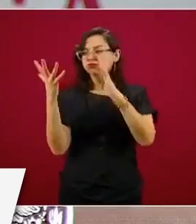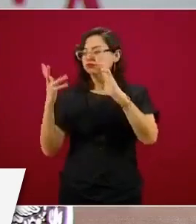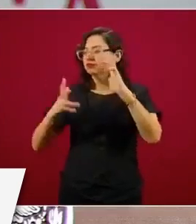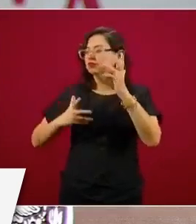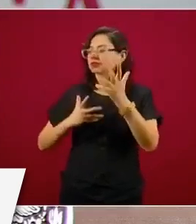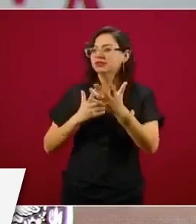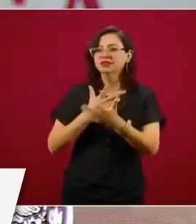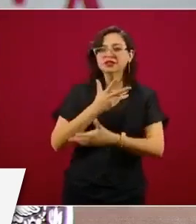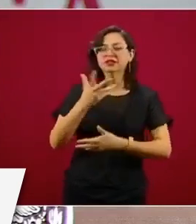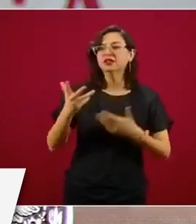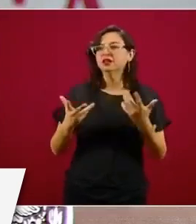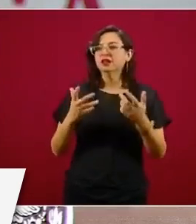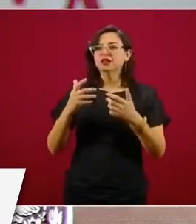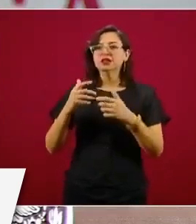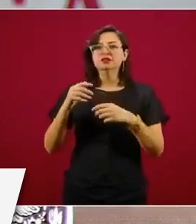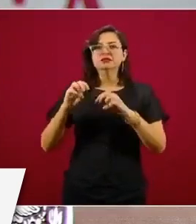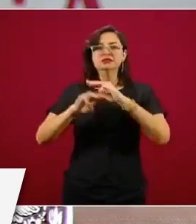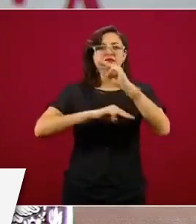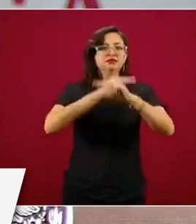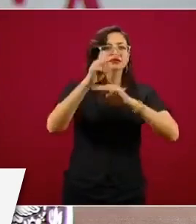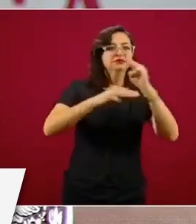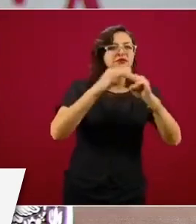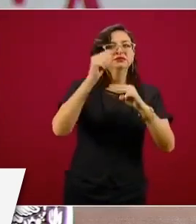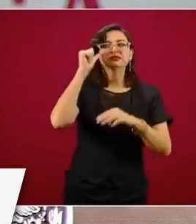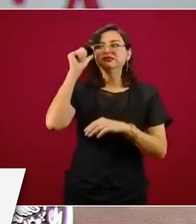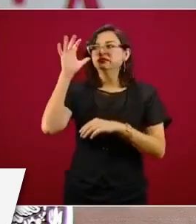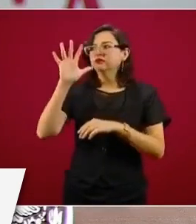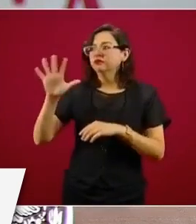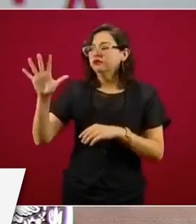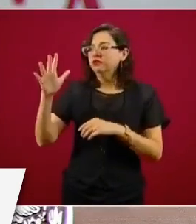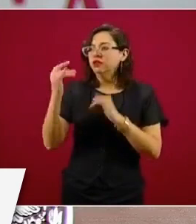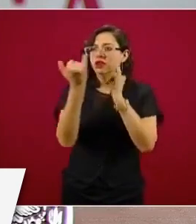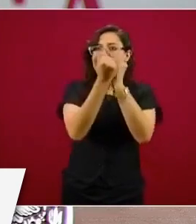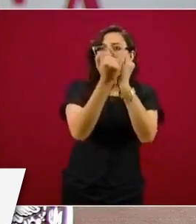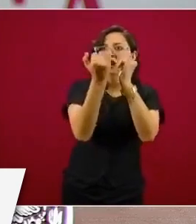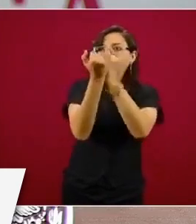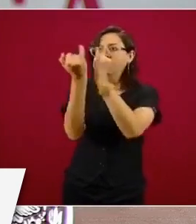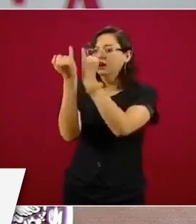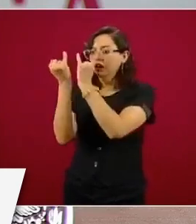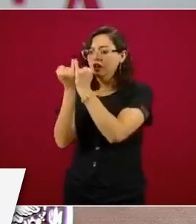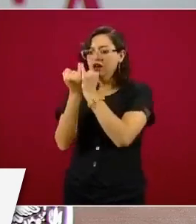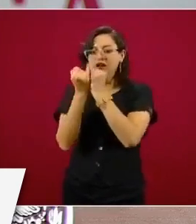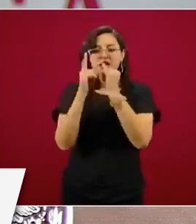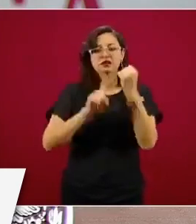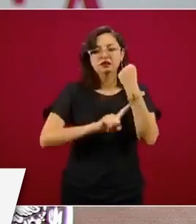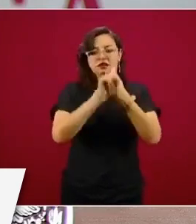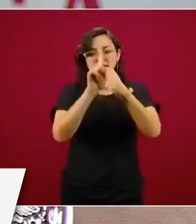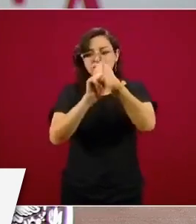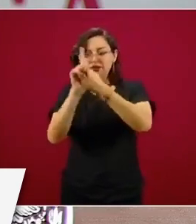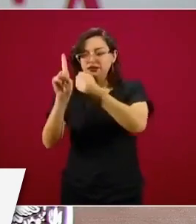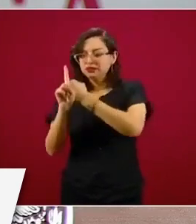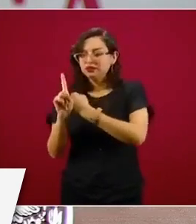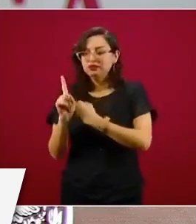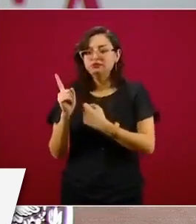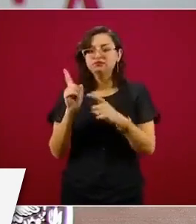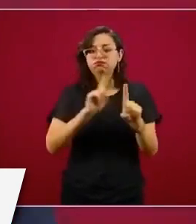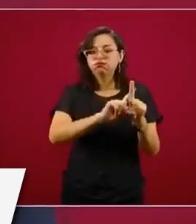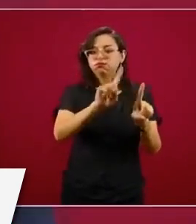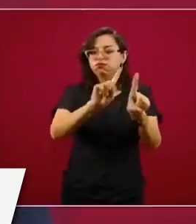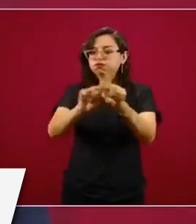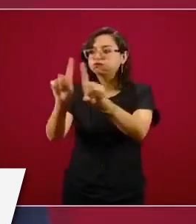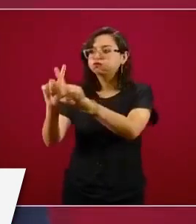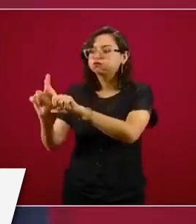resto del mundo, en Asia y hay posibilidades en México